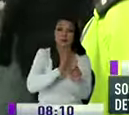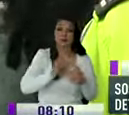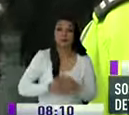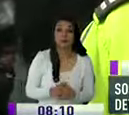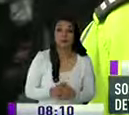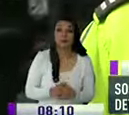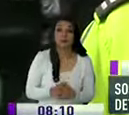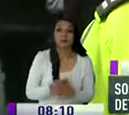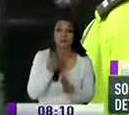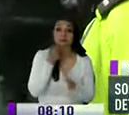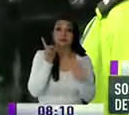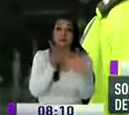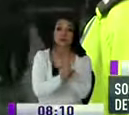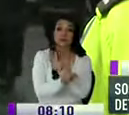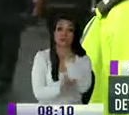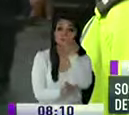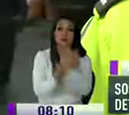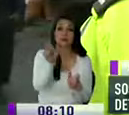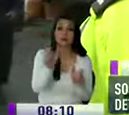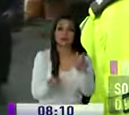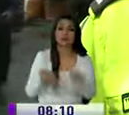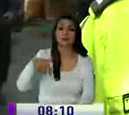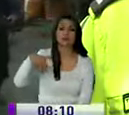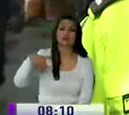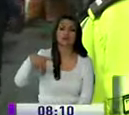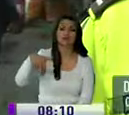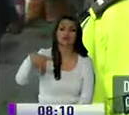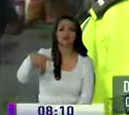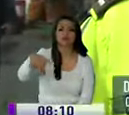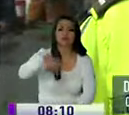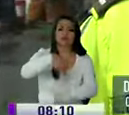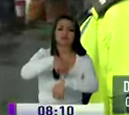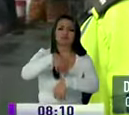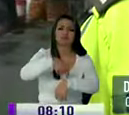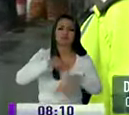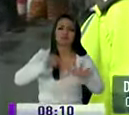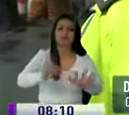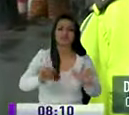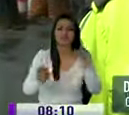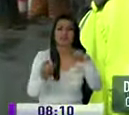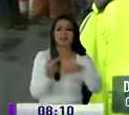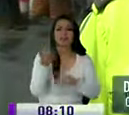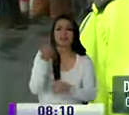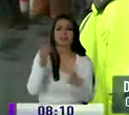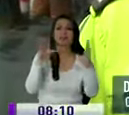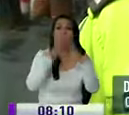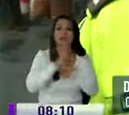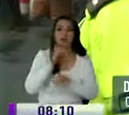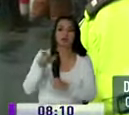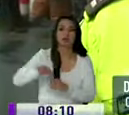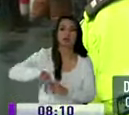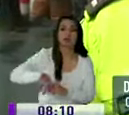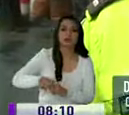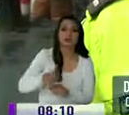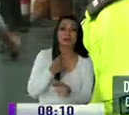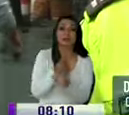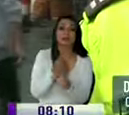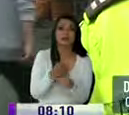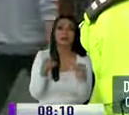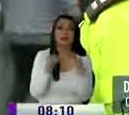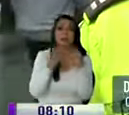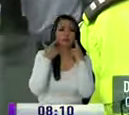denuncias eran de personas que habían sido víctimas más o menos en horario de seis a diez de la noche, por lo cual incrementamos nuestro